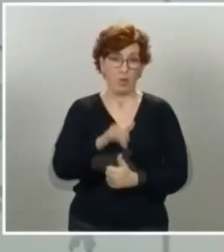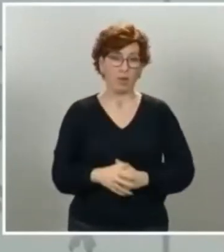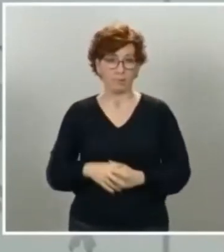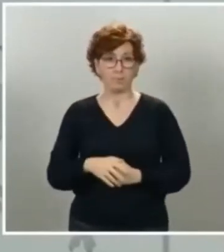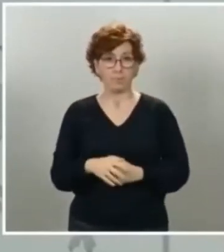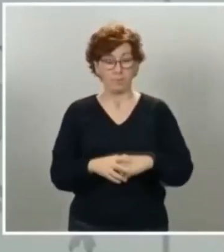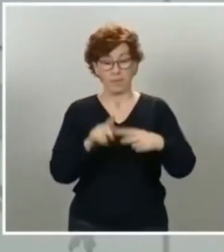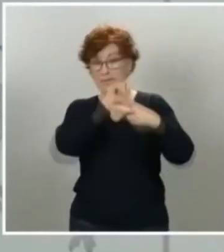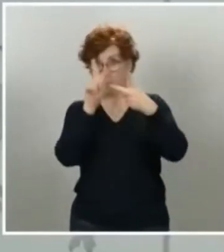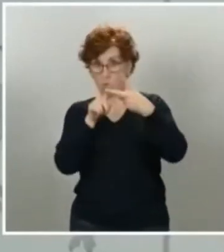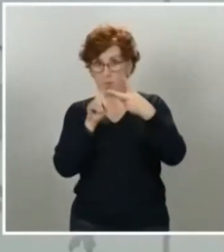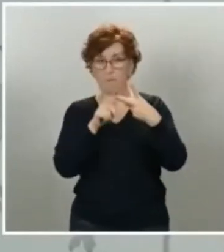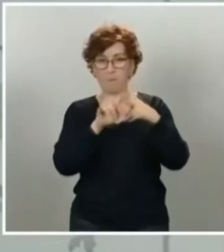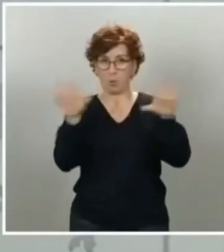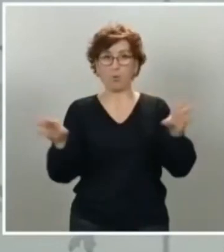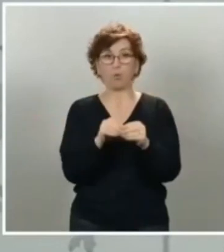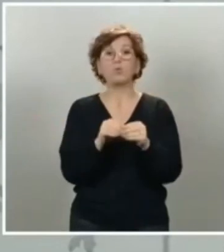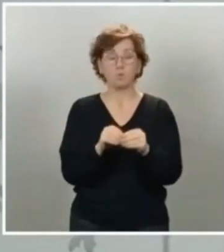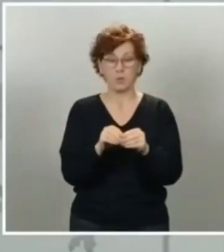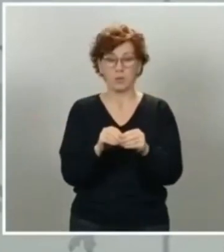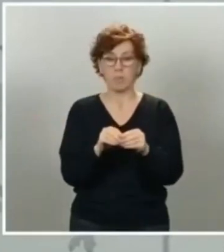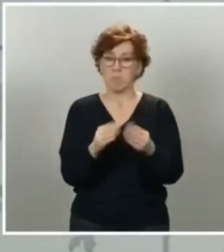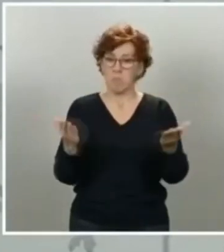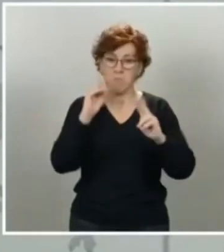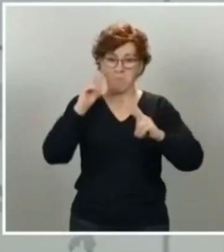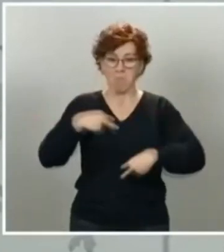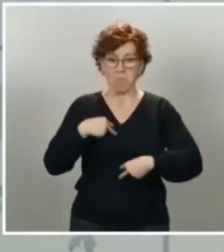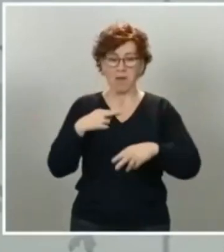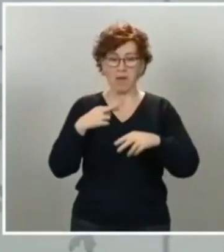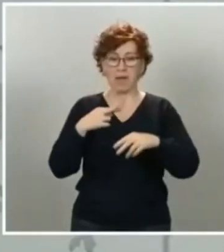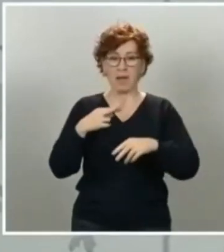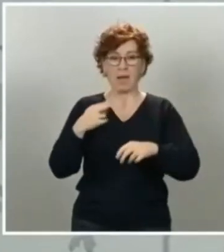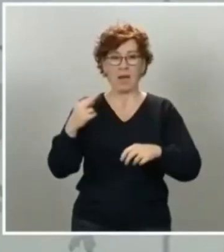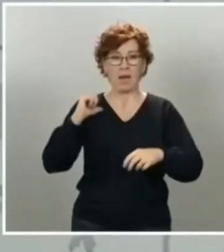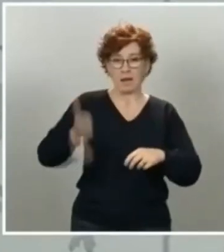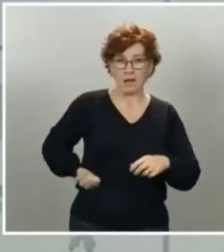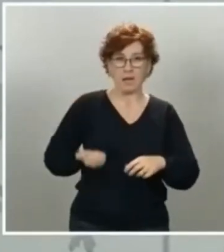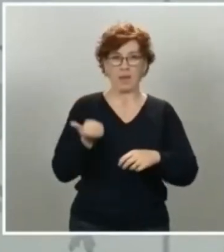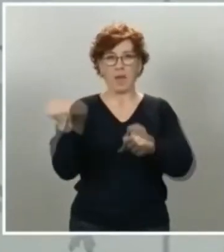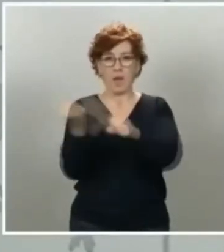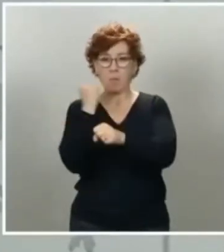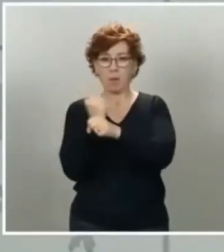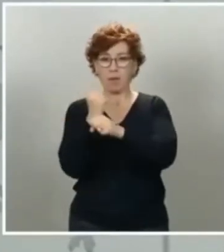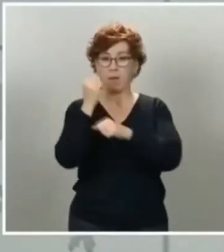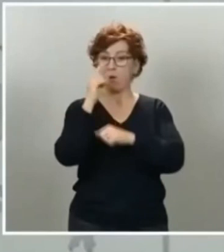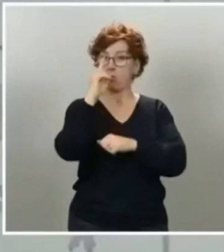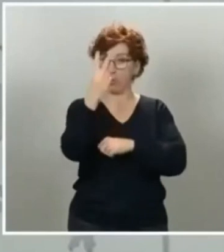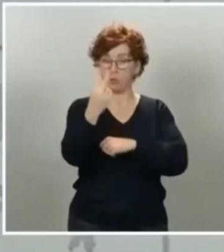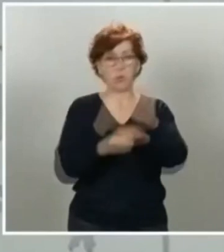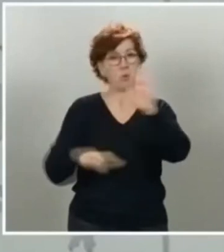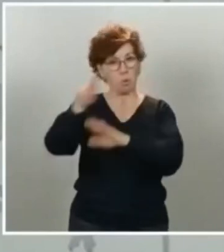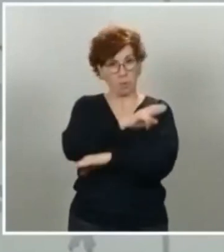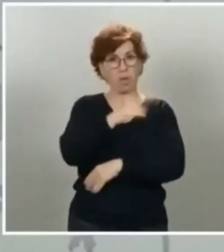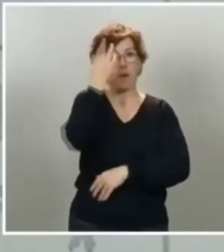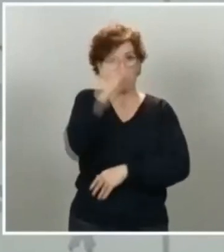es que estamos en condiciones de recuperar la riqueza y el empleo en los próximos dos años, en 2021 y en 2022, para terminar en